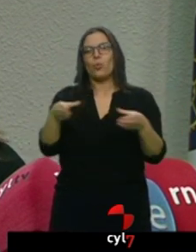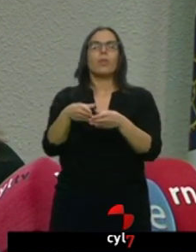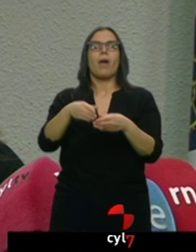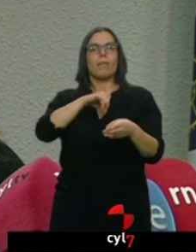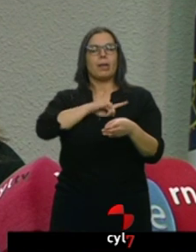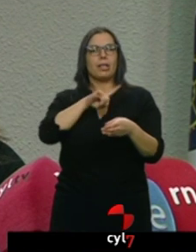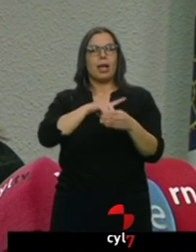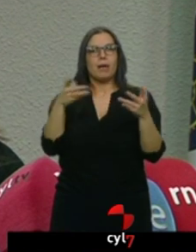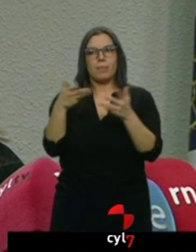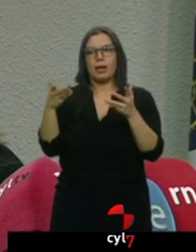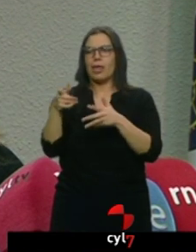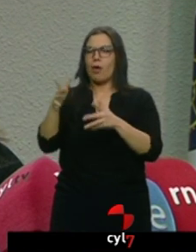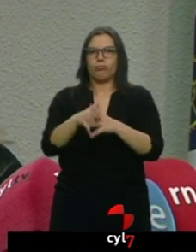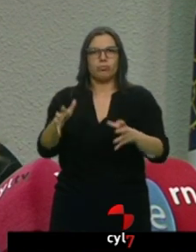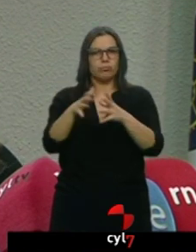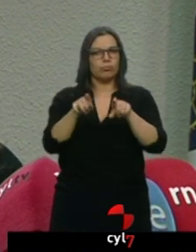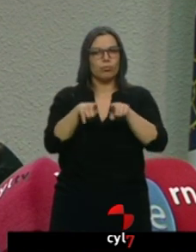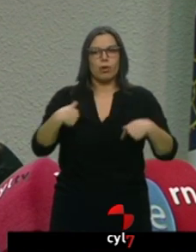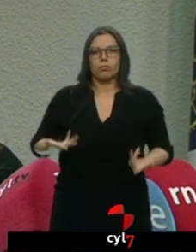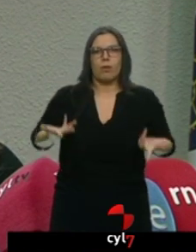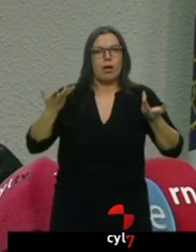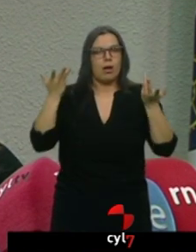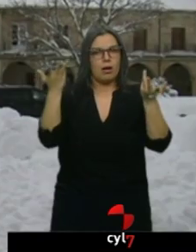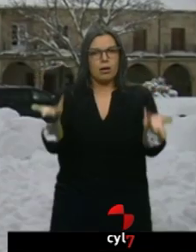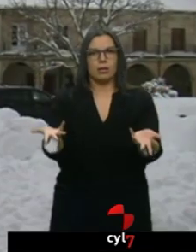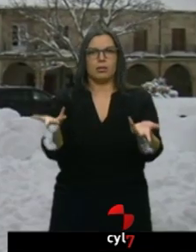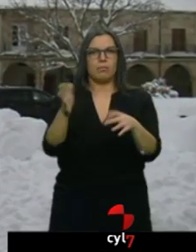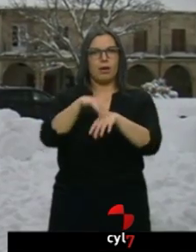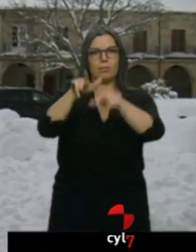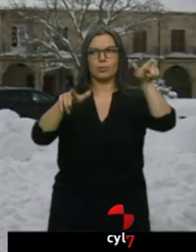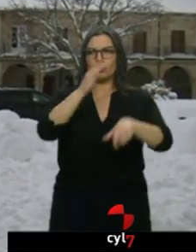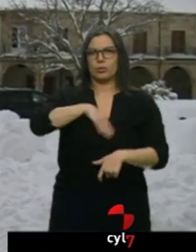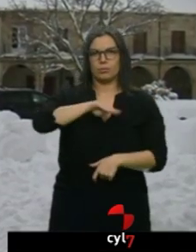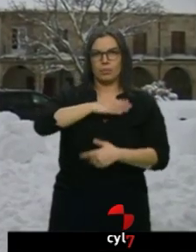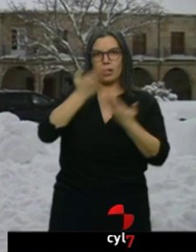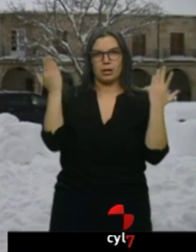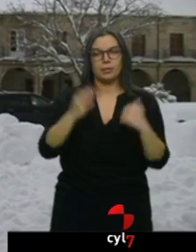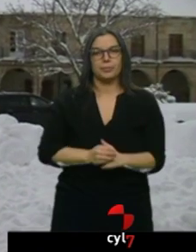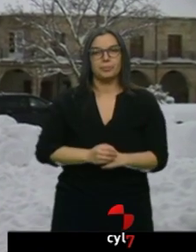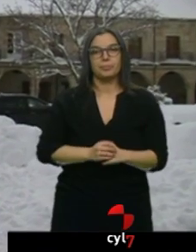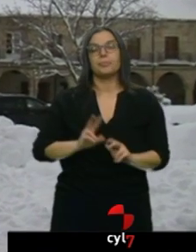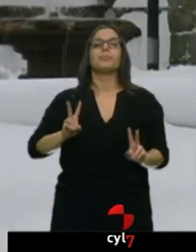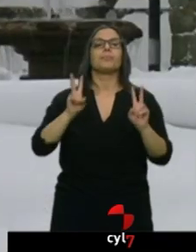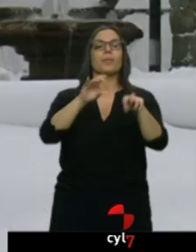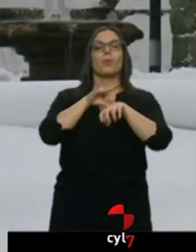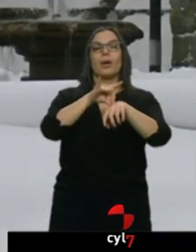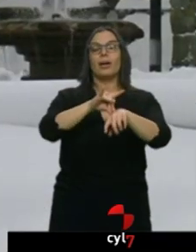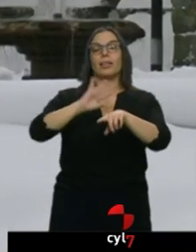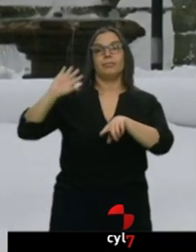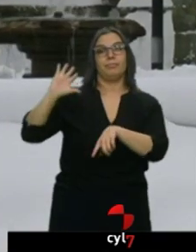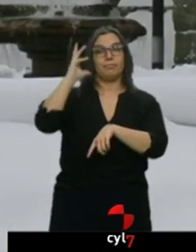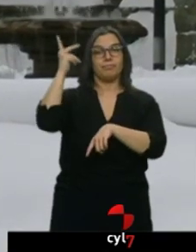está deseando de servir a los españoles. En principio, la Agencia Estatal de Meteorología predice un invierno